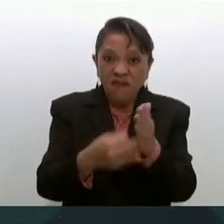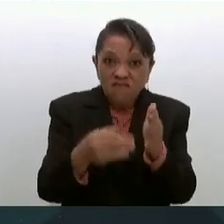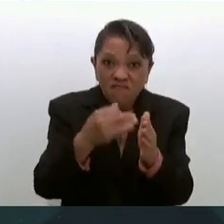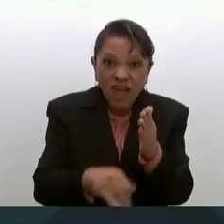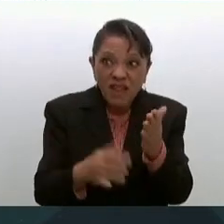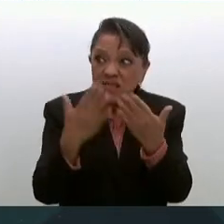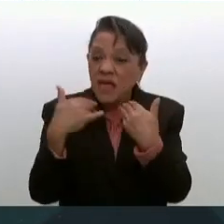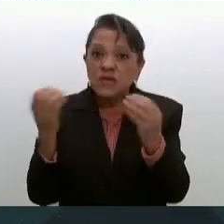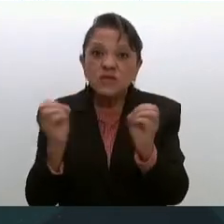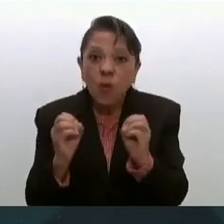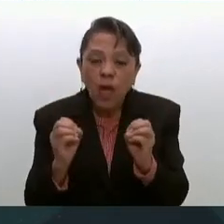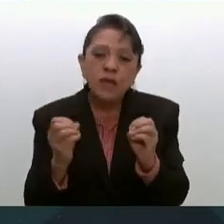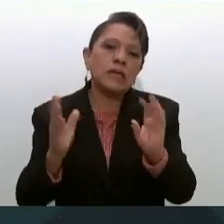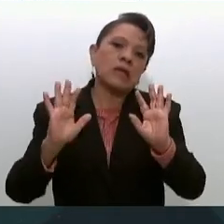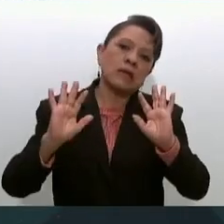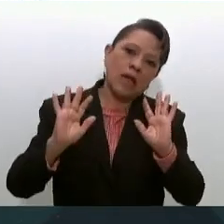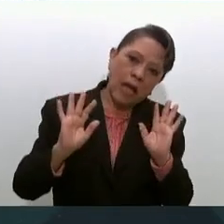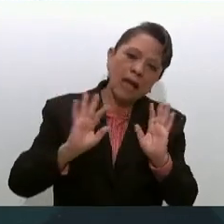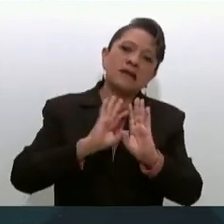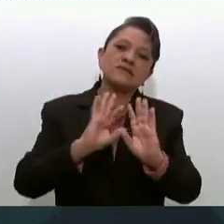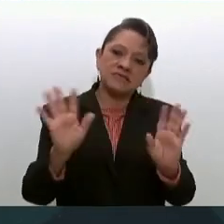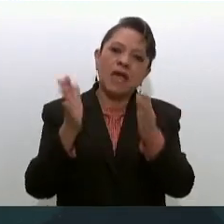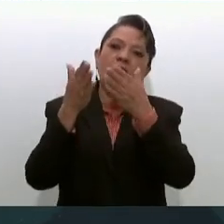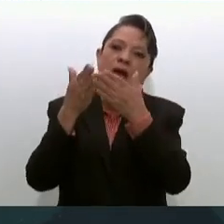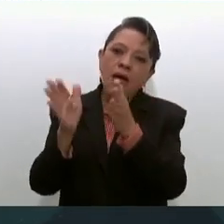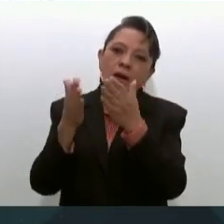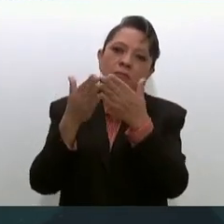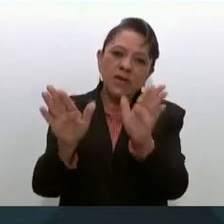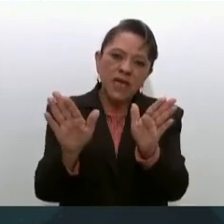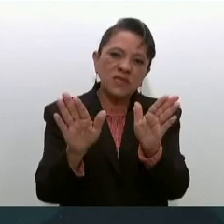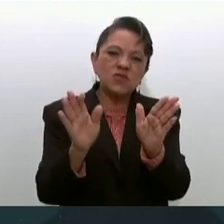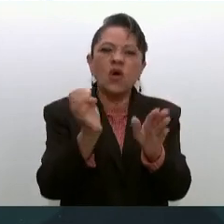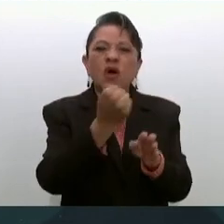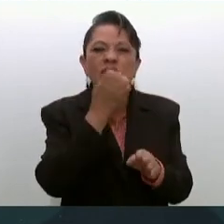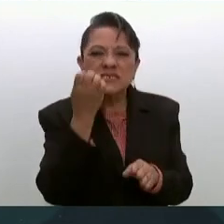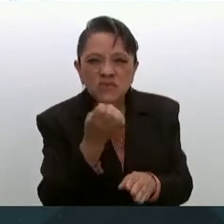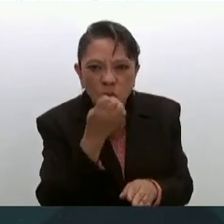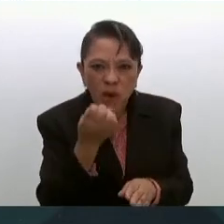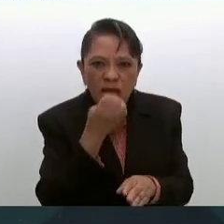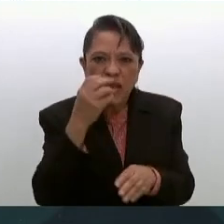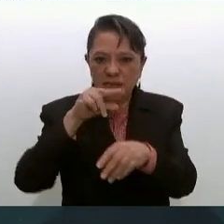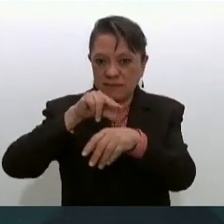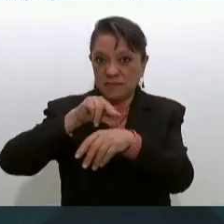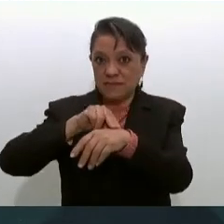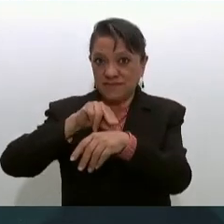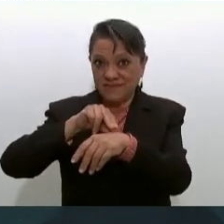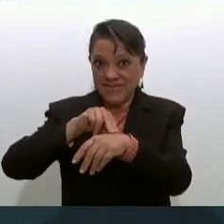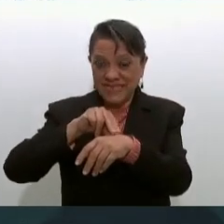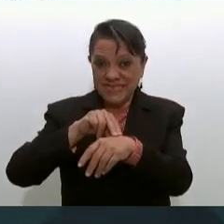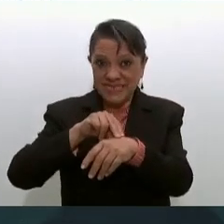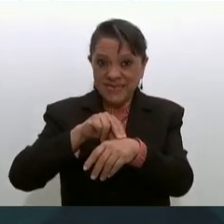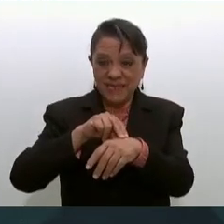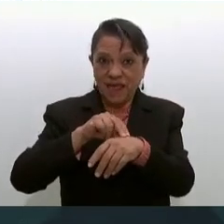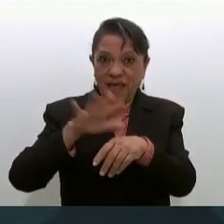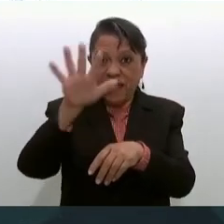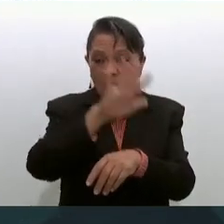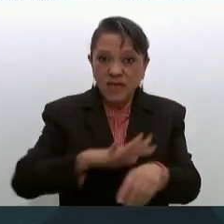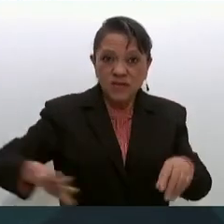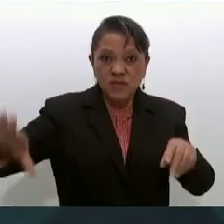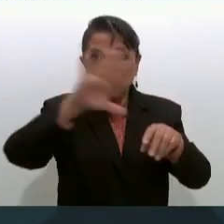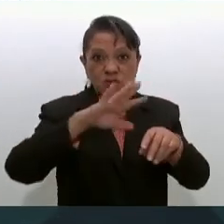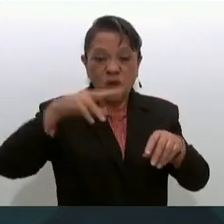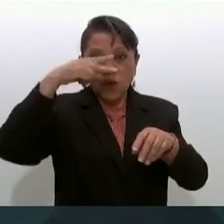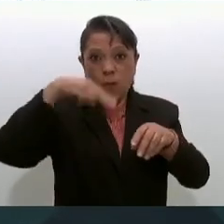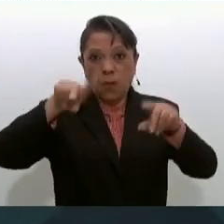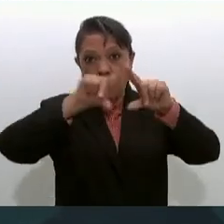se están abriendo escuelas de medicina en todo el país